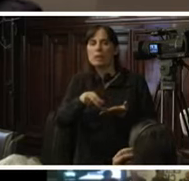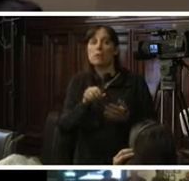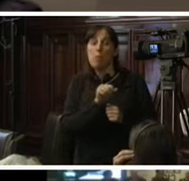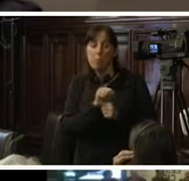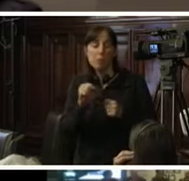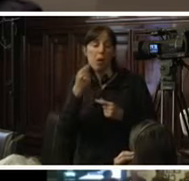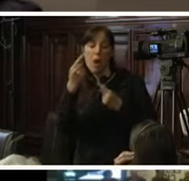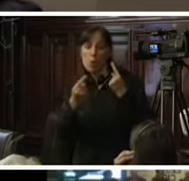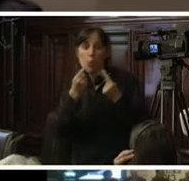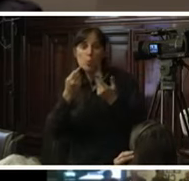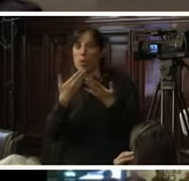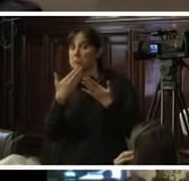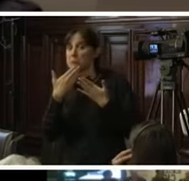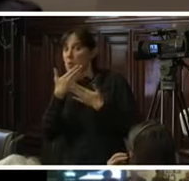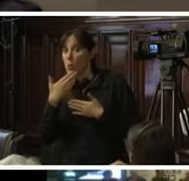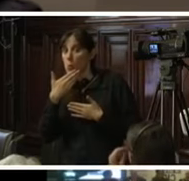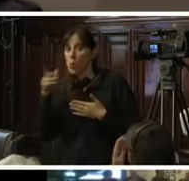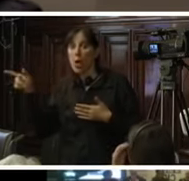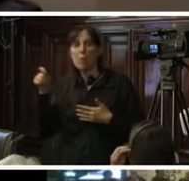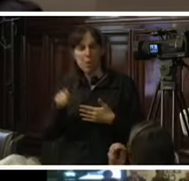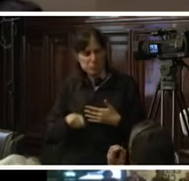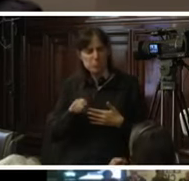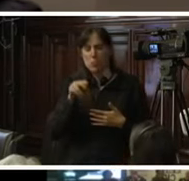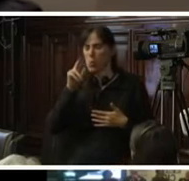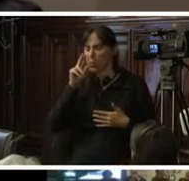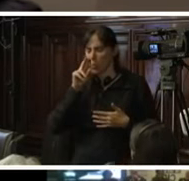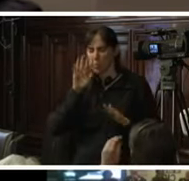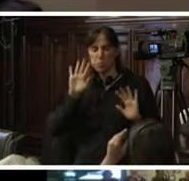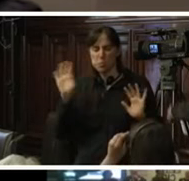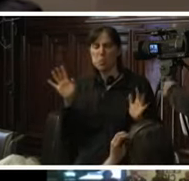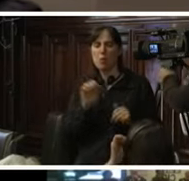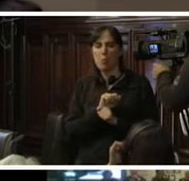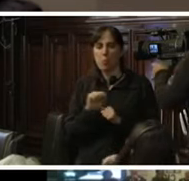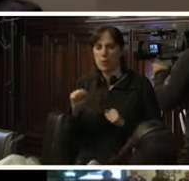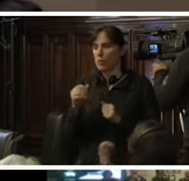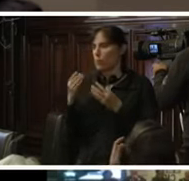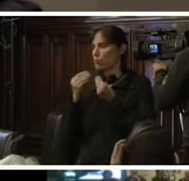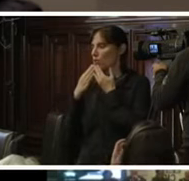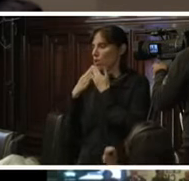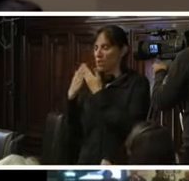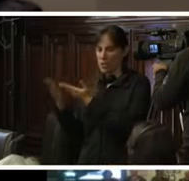inquietud de los señores magistrados estaríamos dispuestos a ello muchas gracias